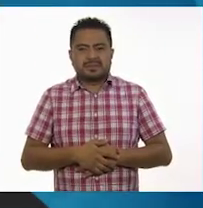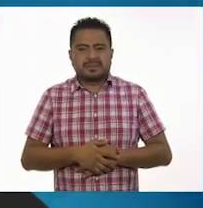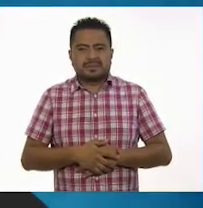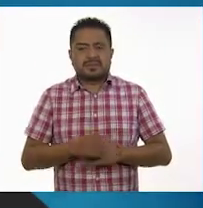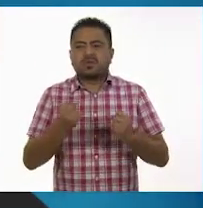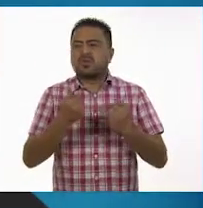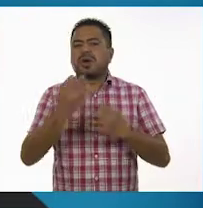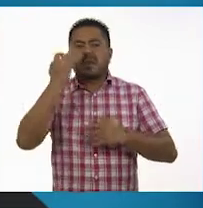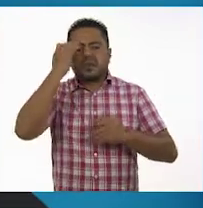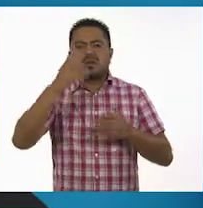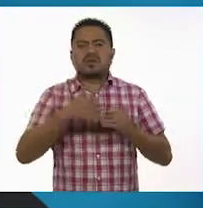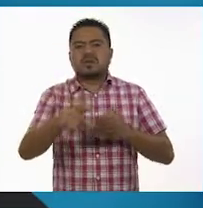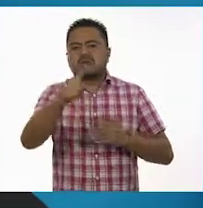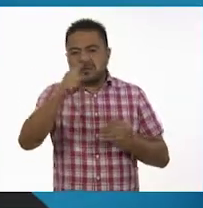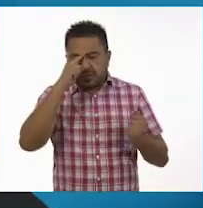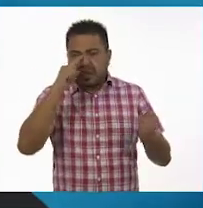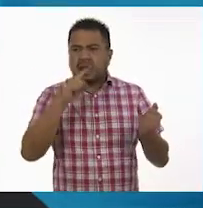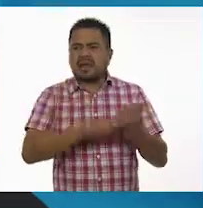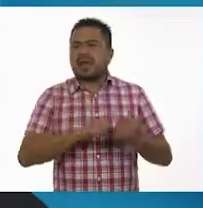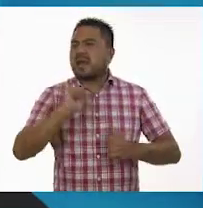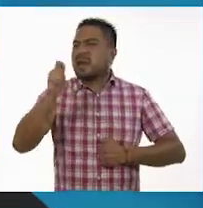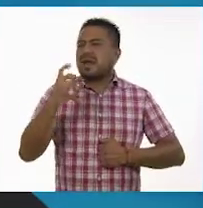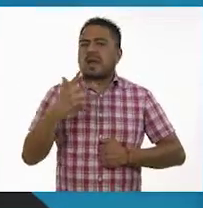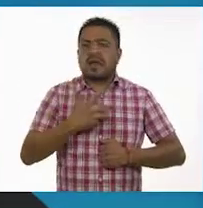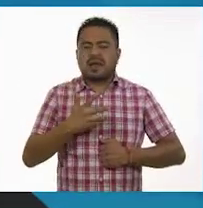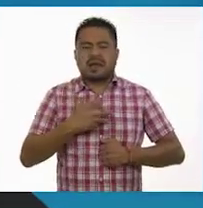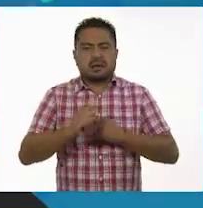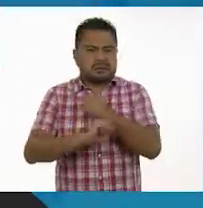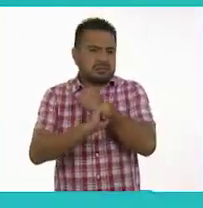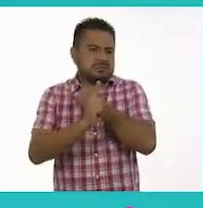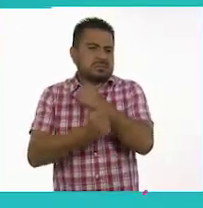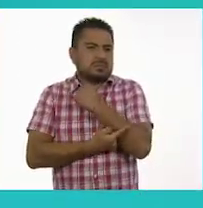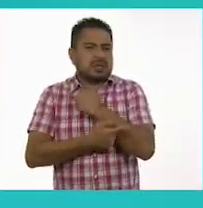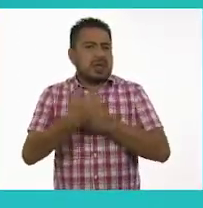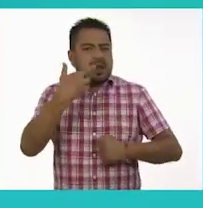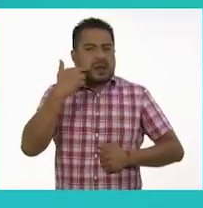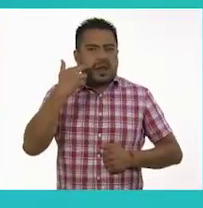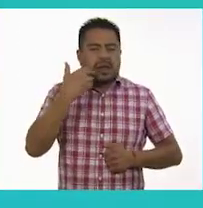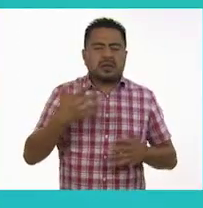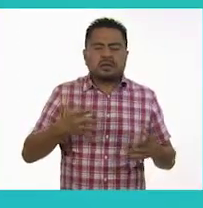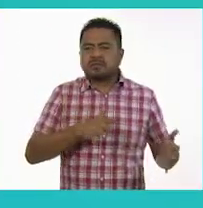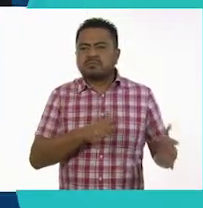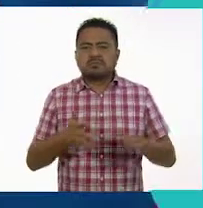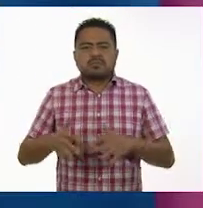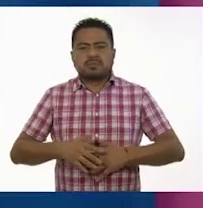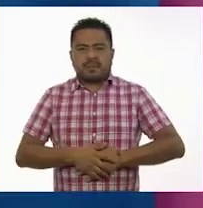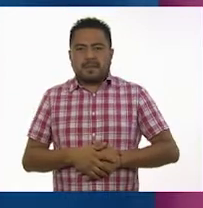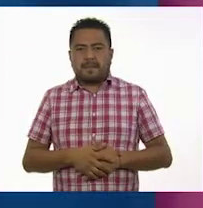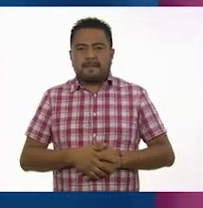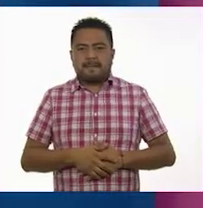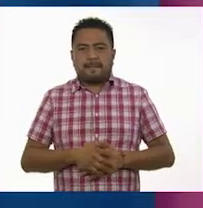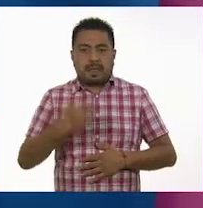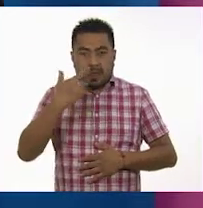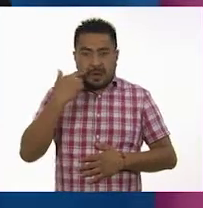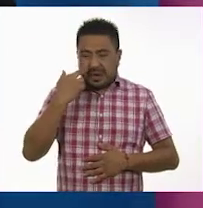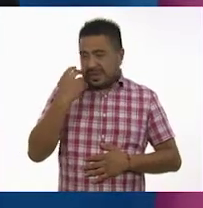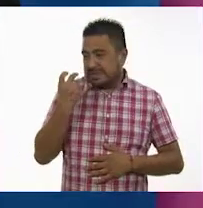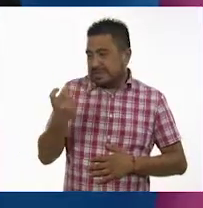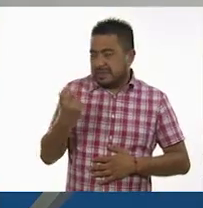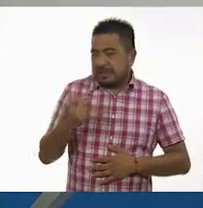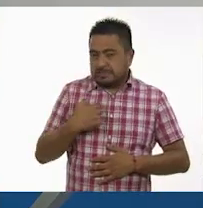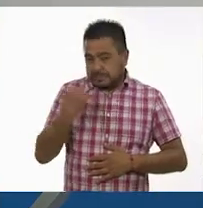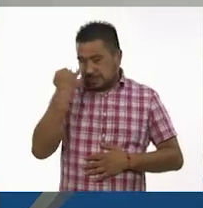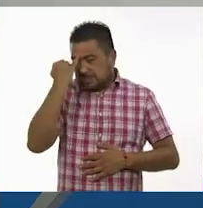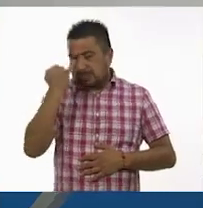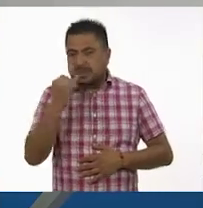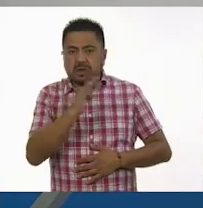¿Cuánto tiempo crees que tenga de gestación el ratón? Ah, el ratoncito, pues yo